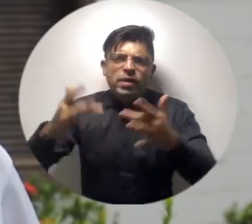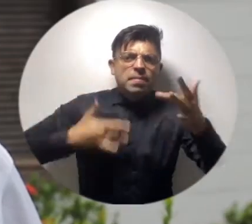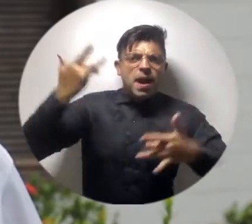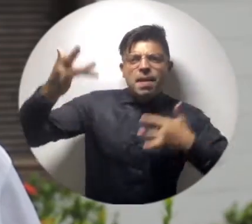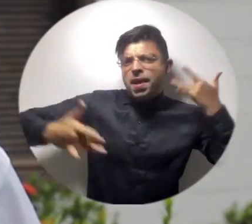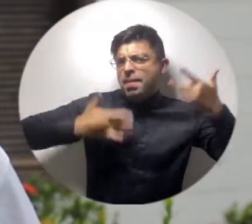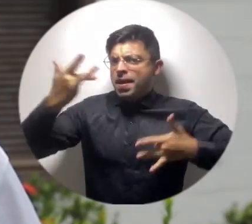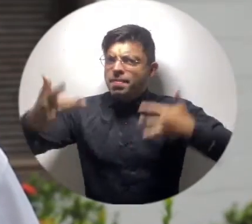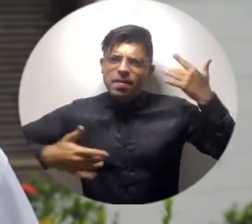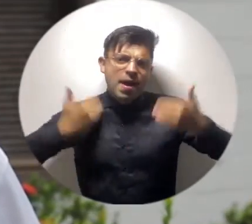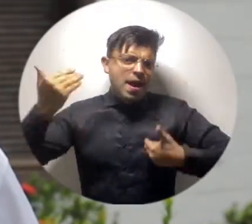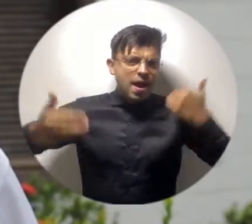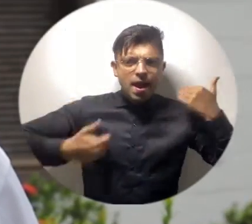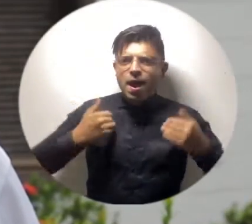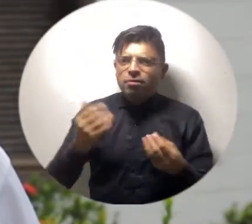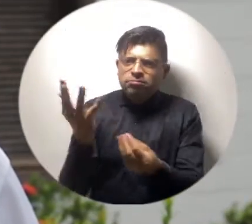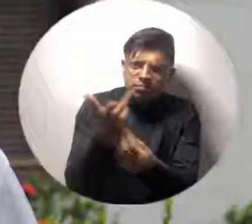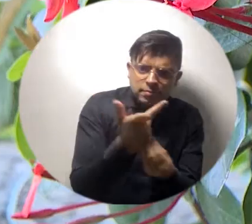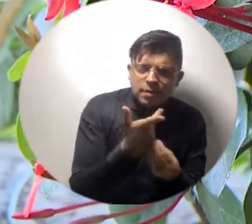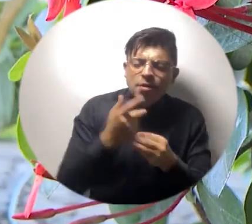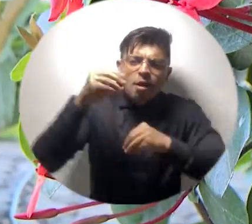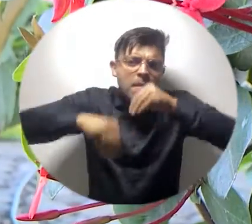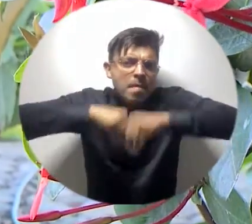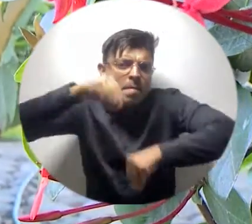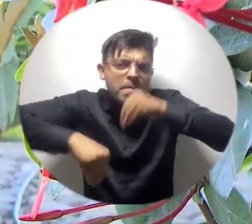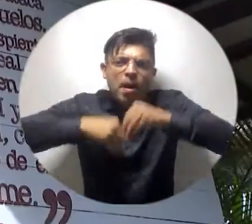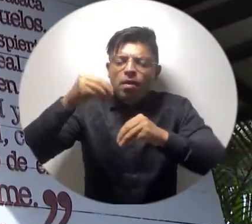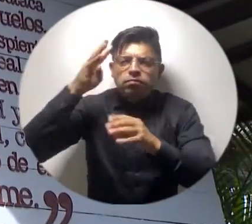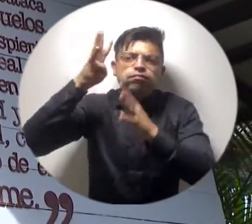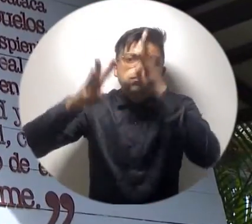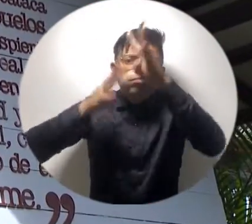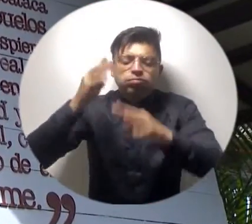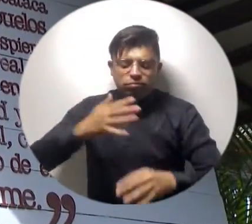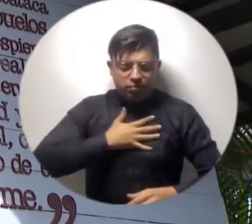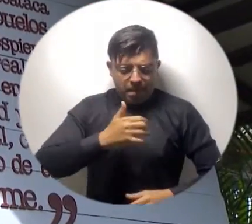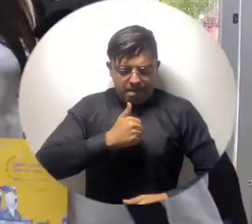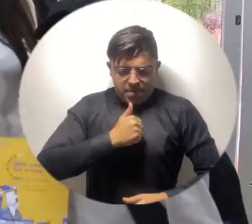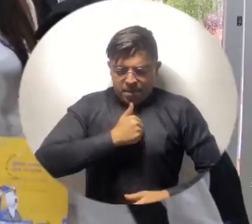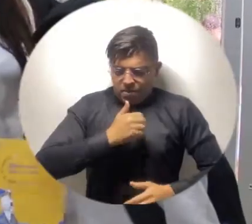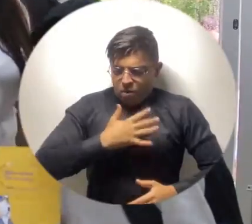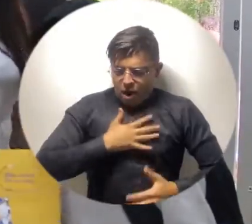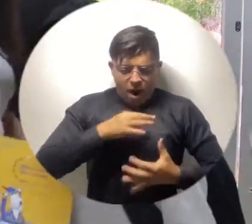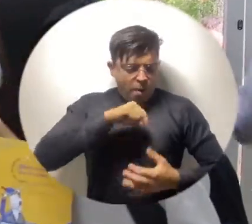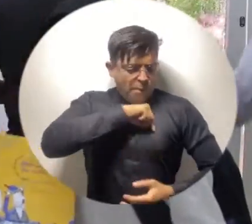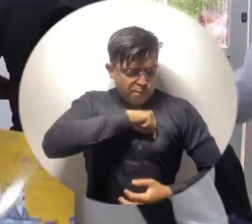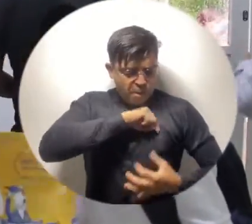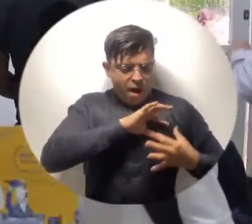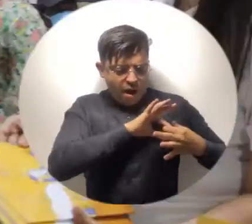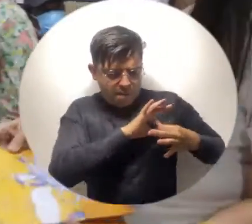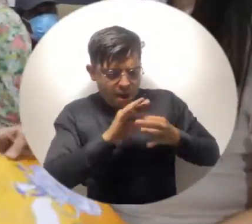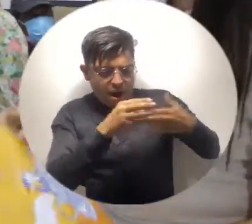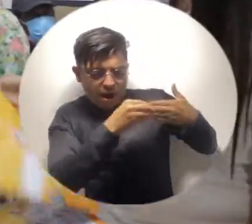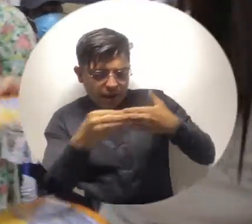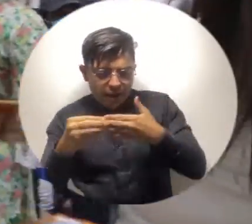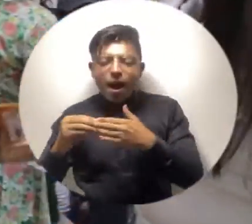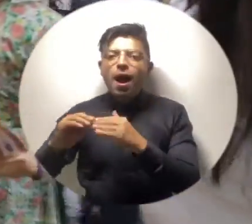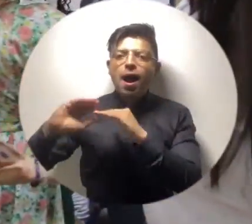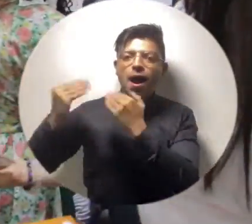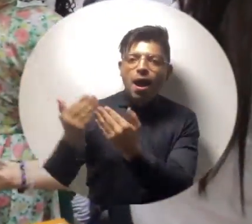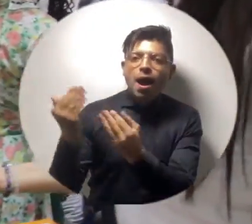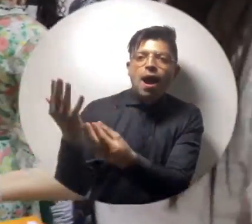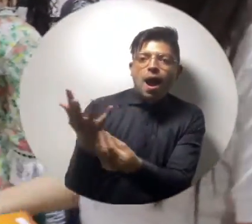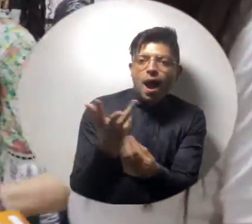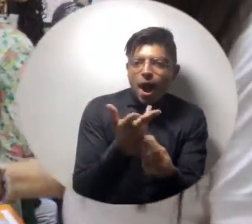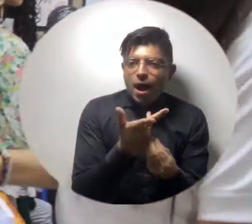disfrute de lo artístico, de la creación, desde el ser, siempre guiado por la obra de Gabriel García